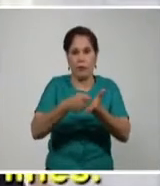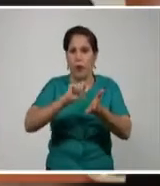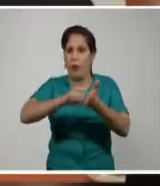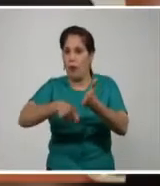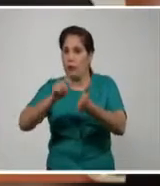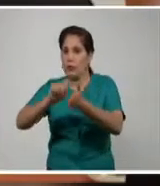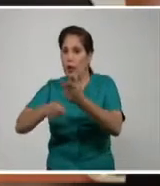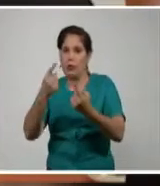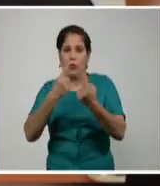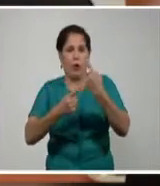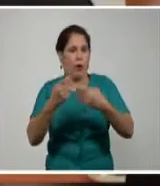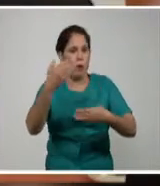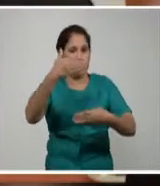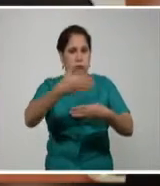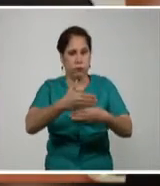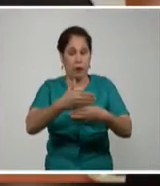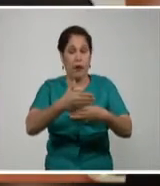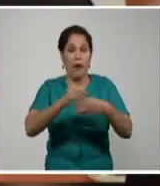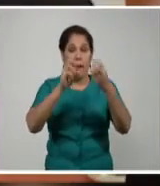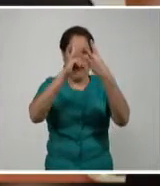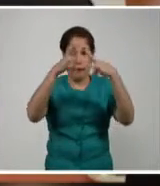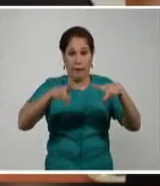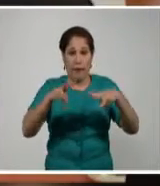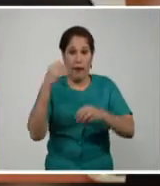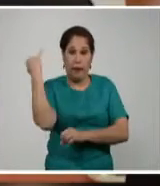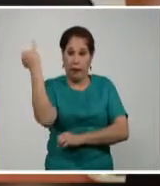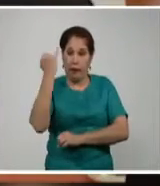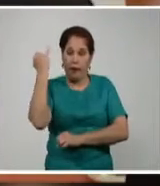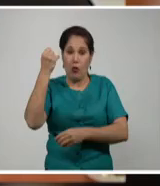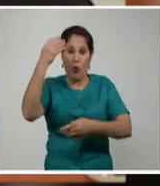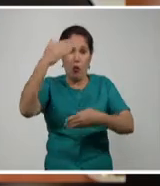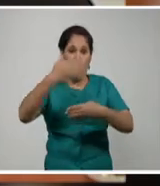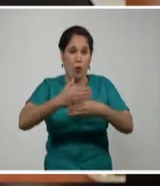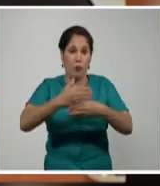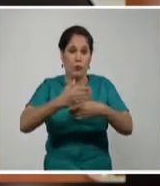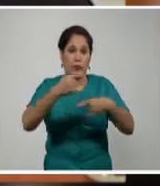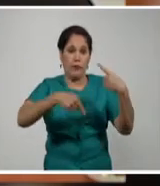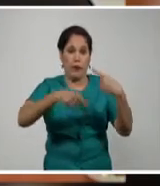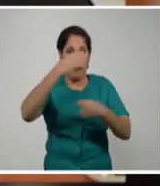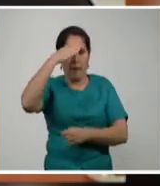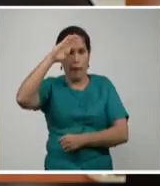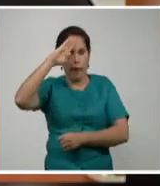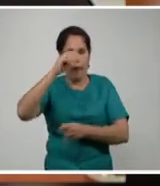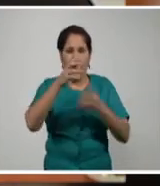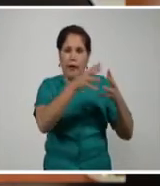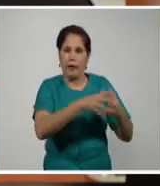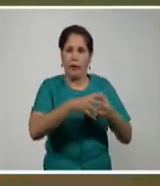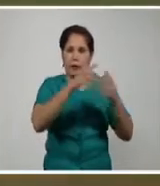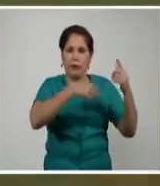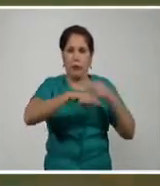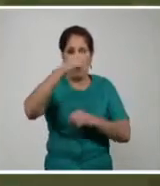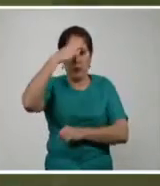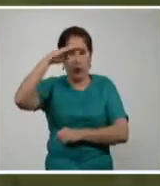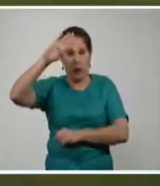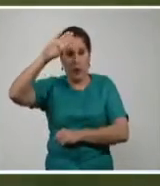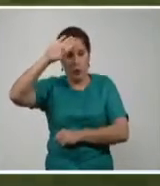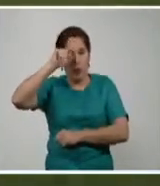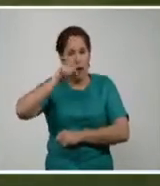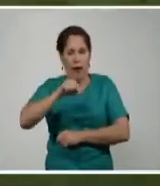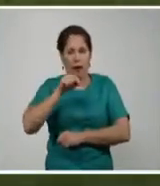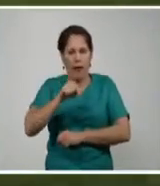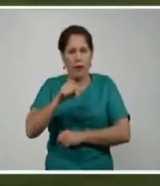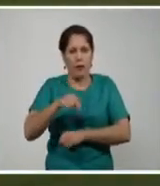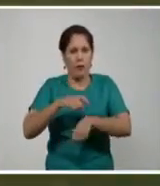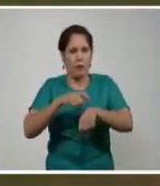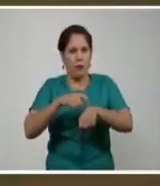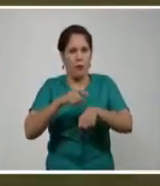pactar. En el encuentro virtual internacional contra el bloqueo financiero y comercial de Estados Unidos contra Cuba, dedicado en esta